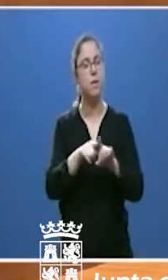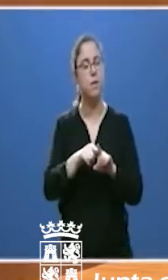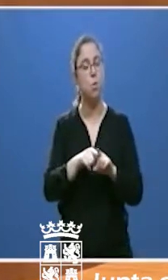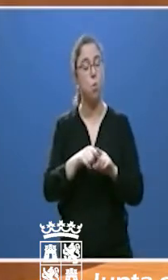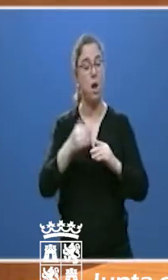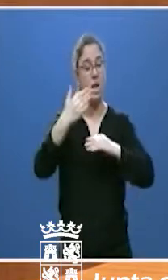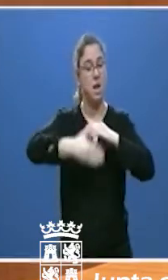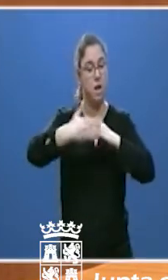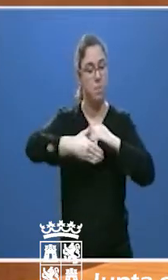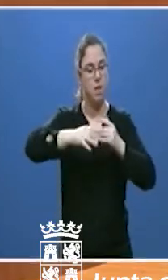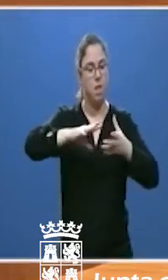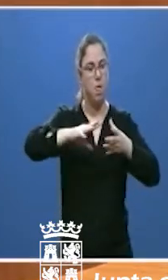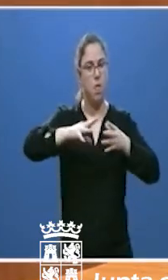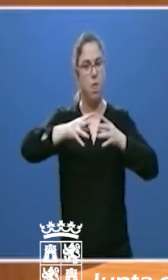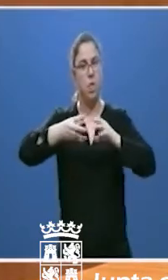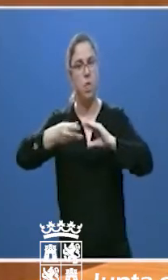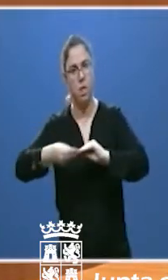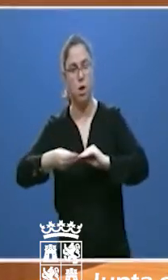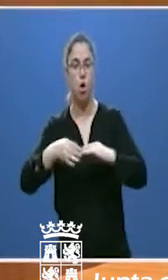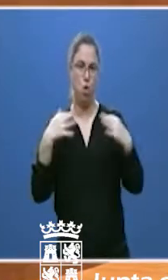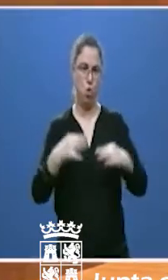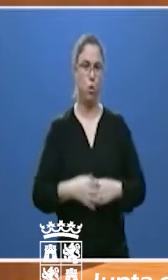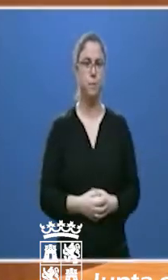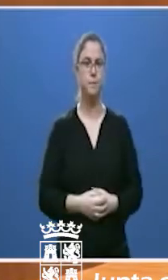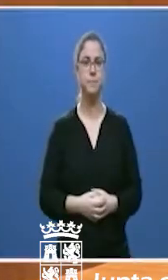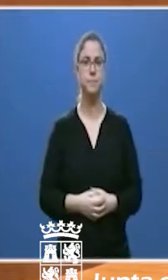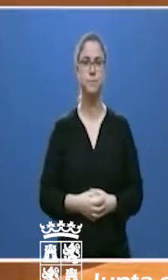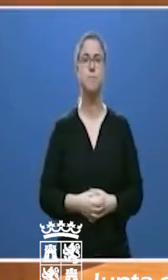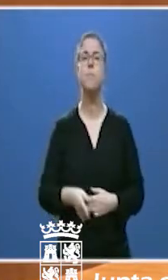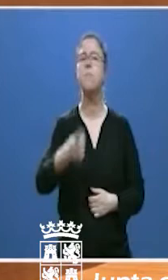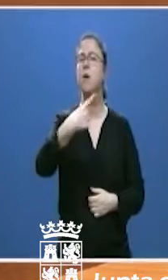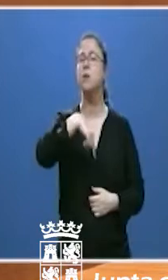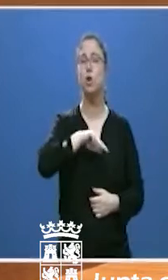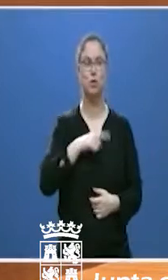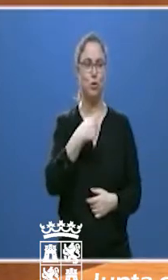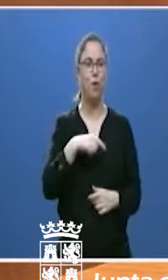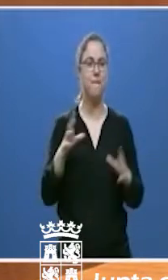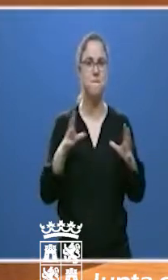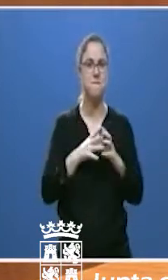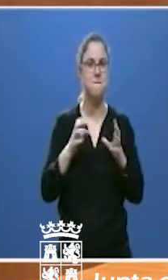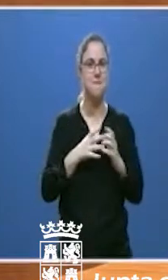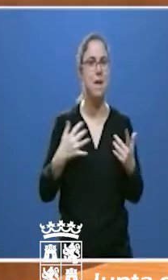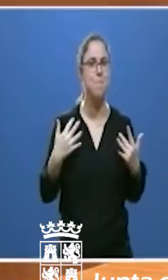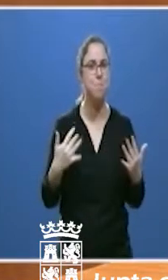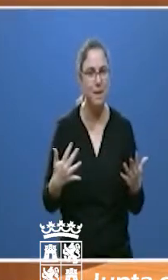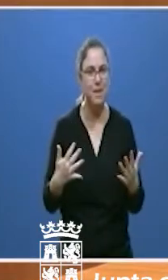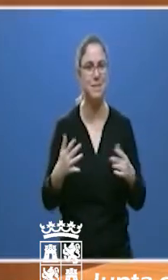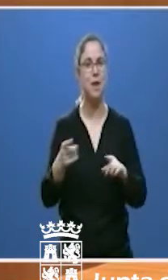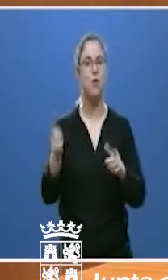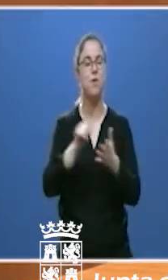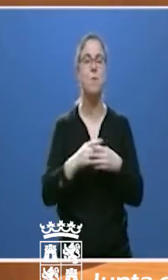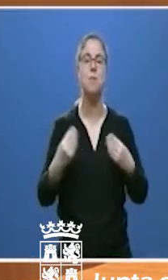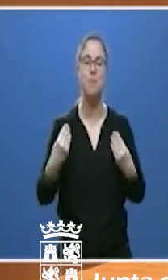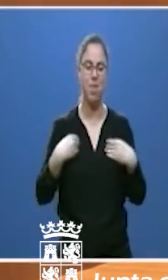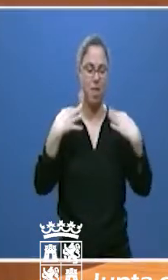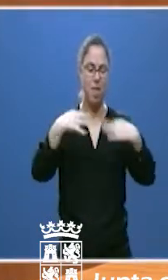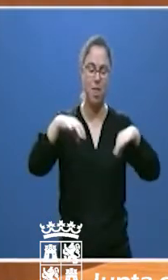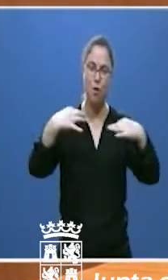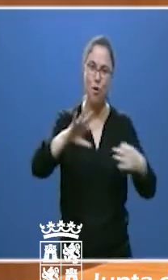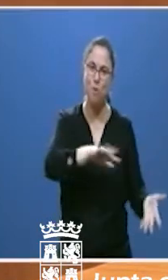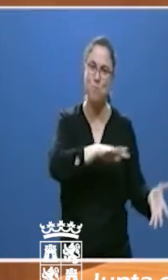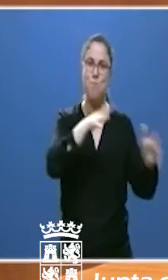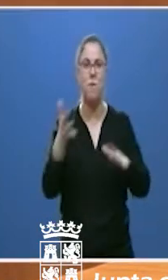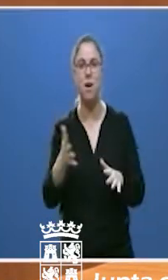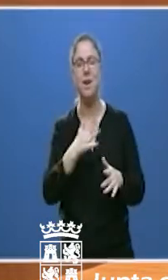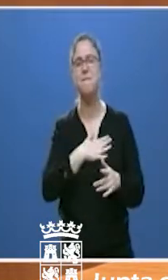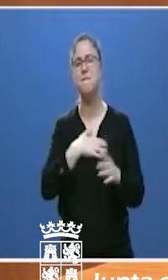las vayan cumpliendo, las condiciones, lógicamente. Todos tenemos prisa por recuperar, por recobrar nuestras vidas, sobre todo